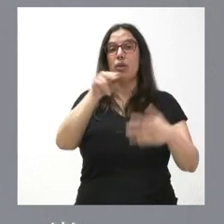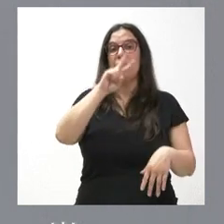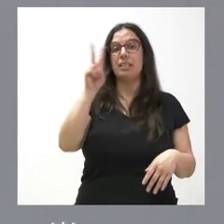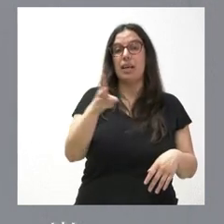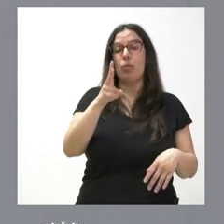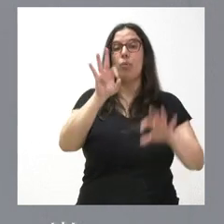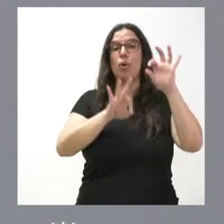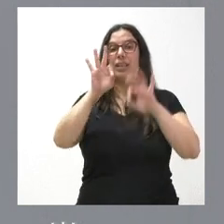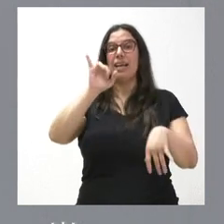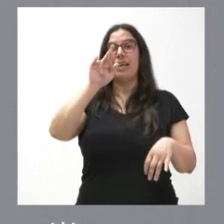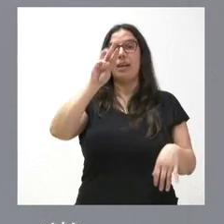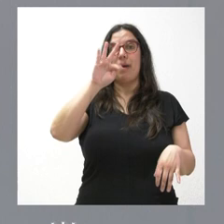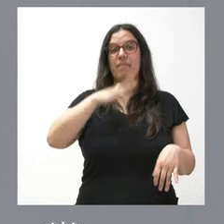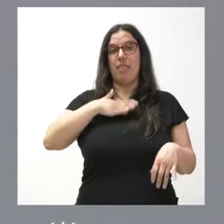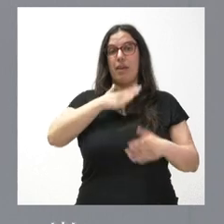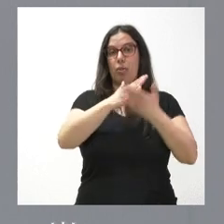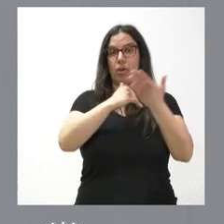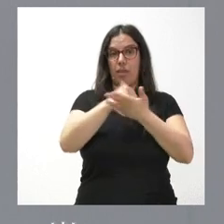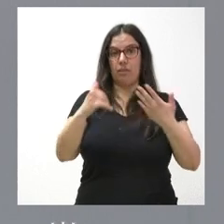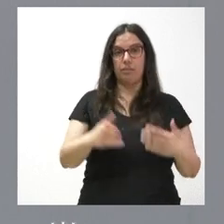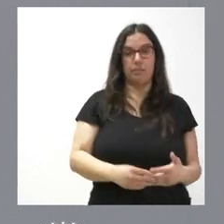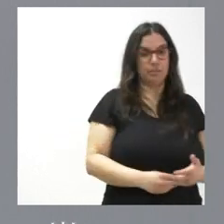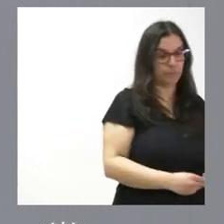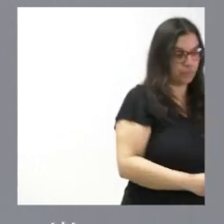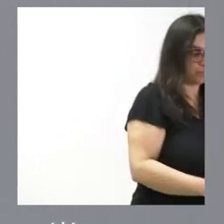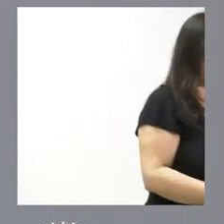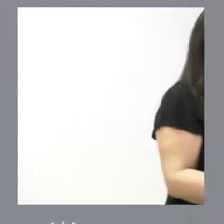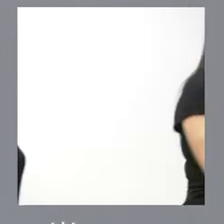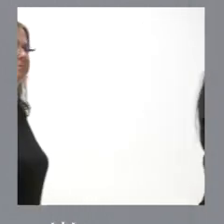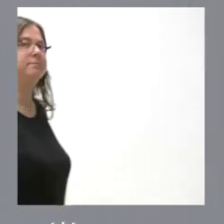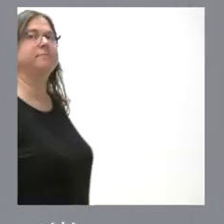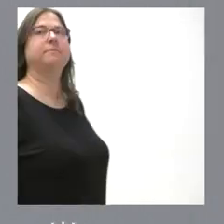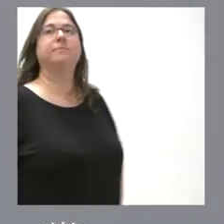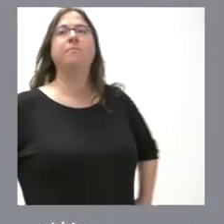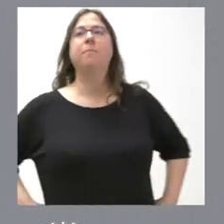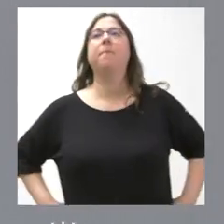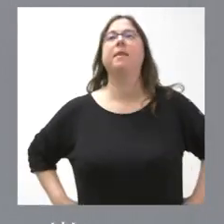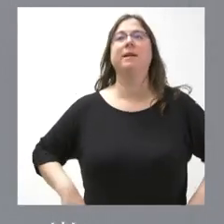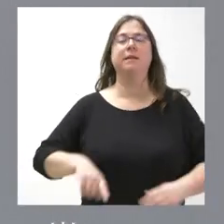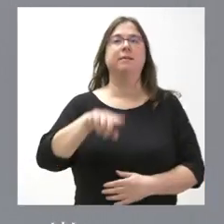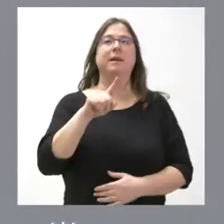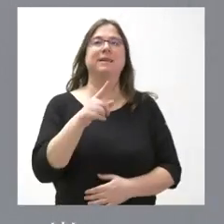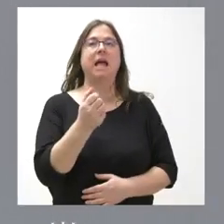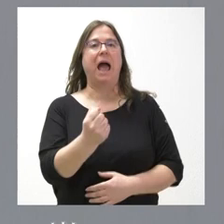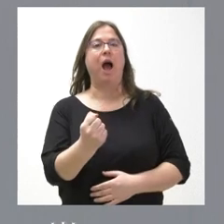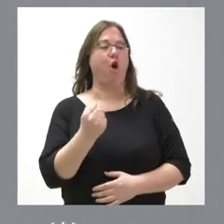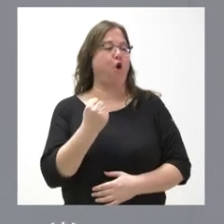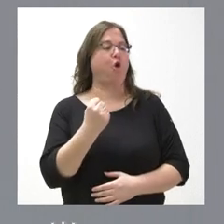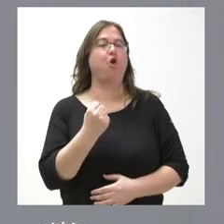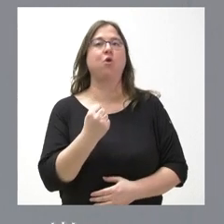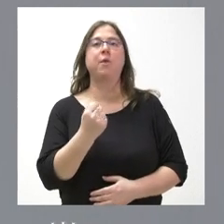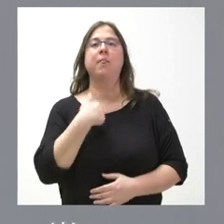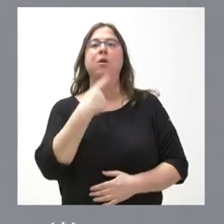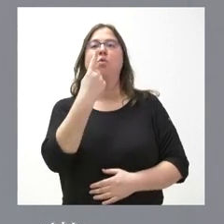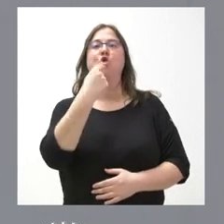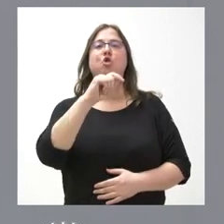autonómico del IRPF. Es un ahorro fiscal que va a llegar a 1,2